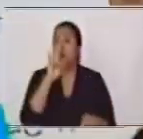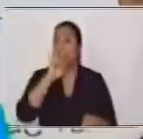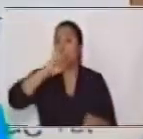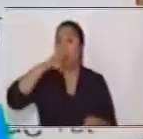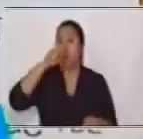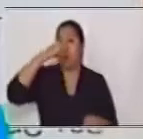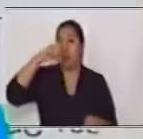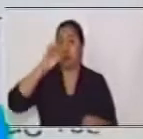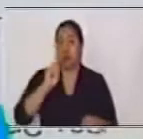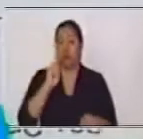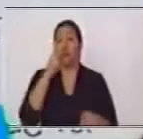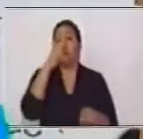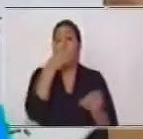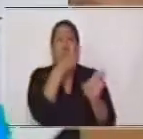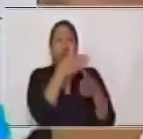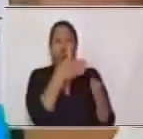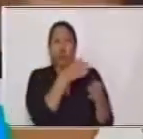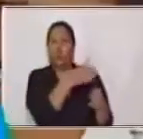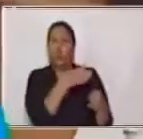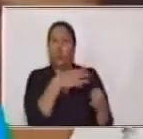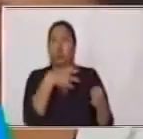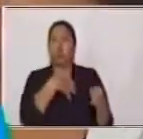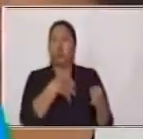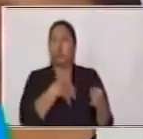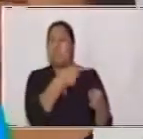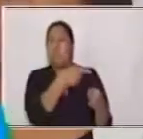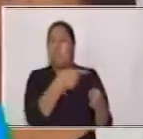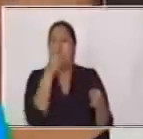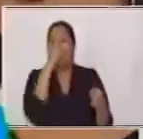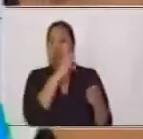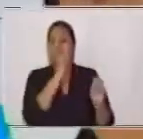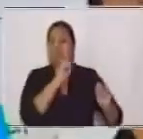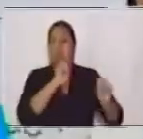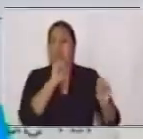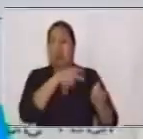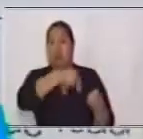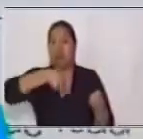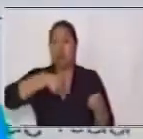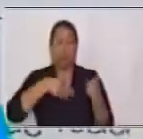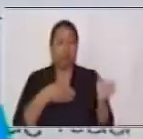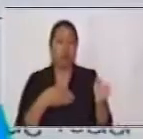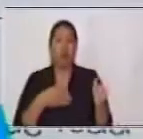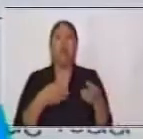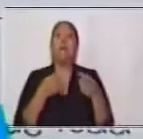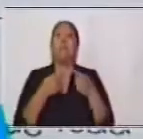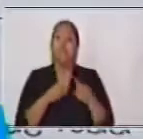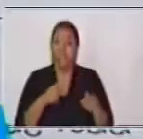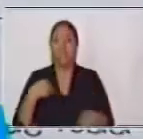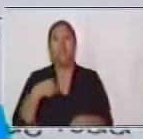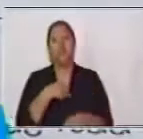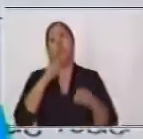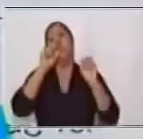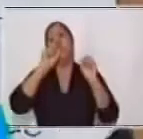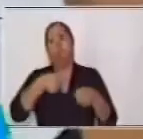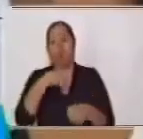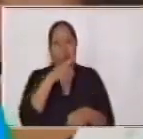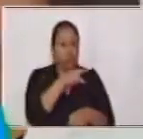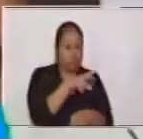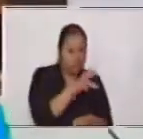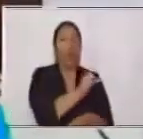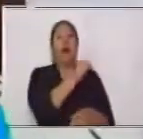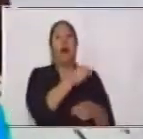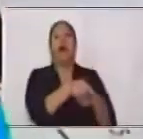recuerda que hay un sujeto tácito. Es donde, según la forma del verbo, podemos identificar de quién estamos hablando en la oración.